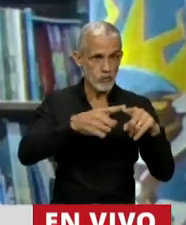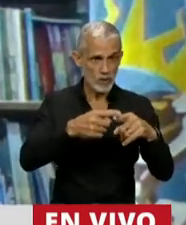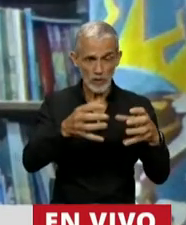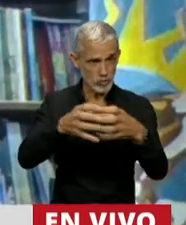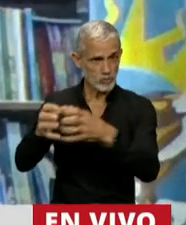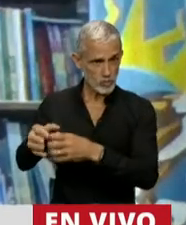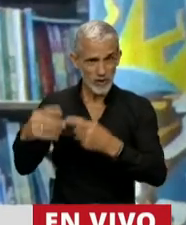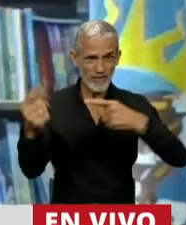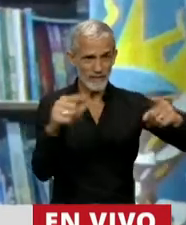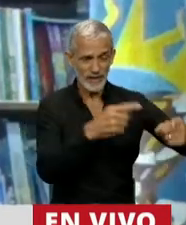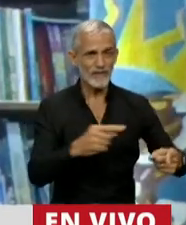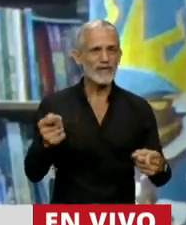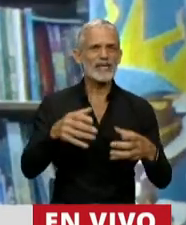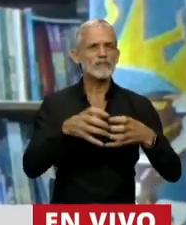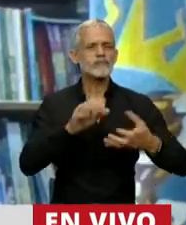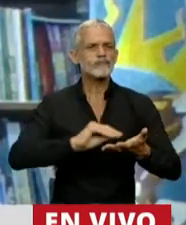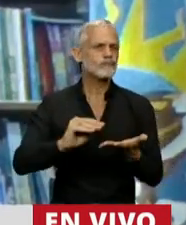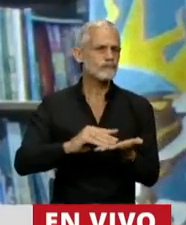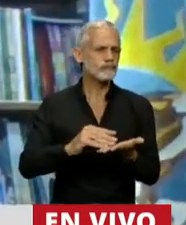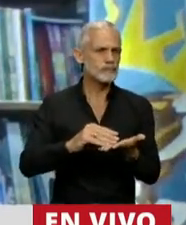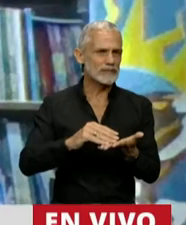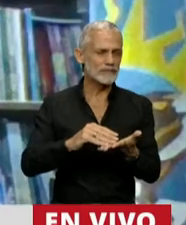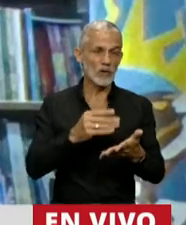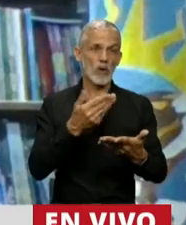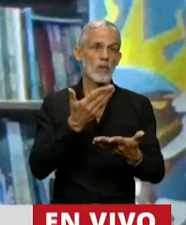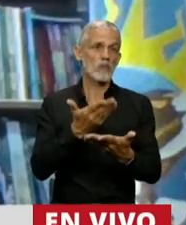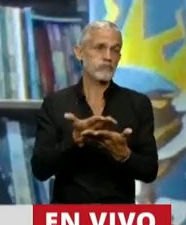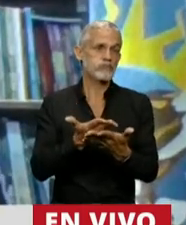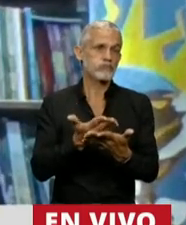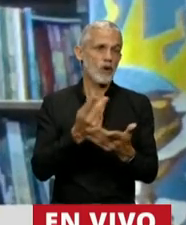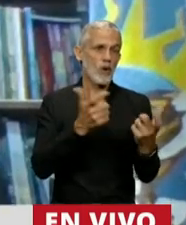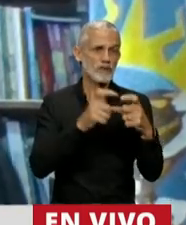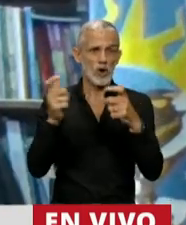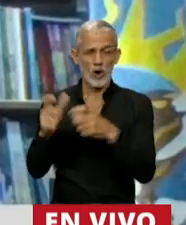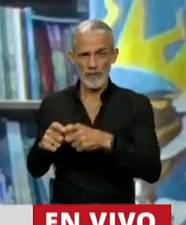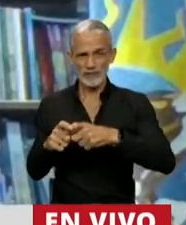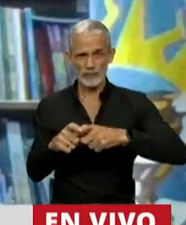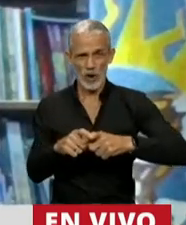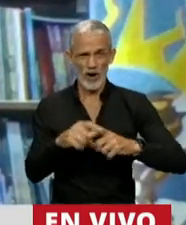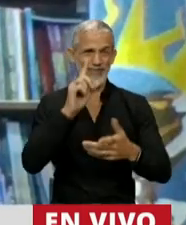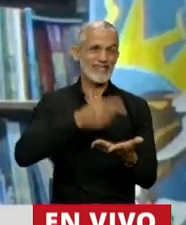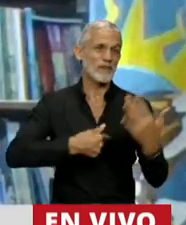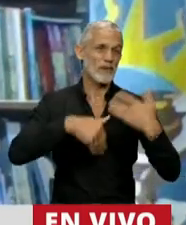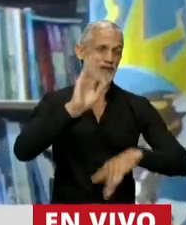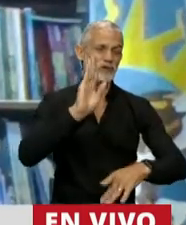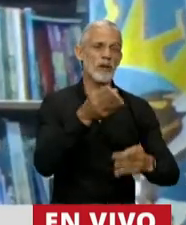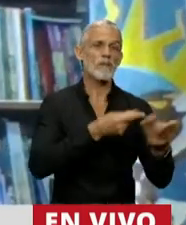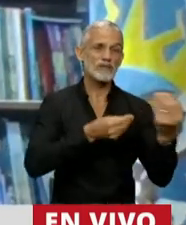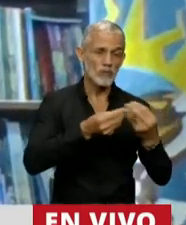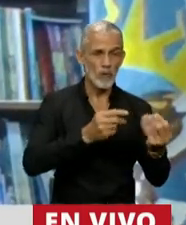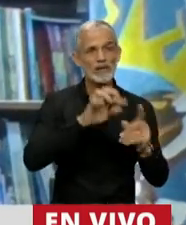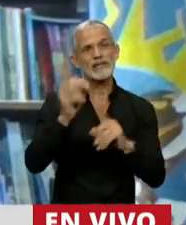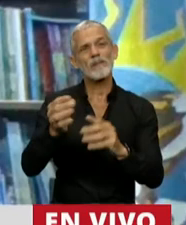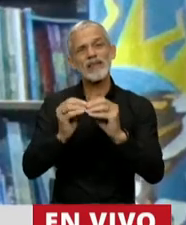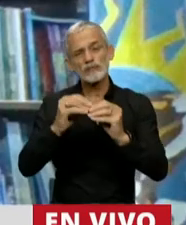de esta Cámara son modificaciones que proponen las ambas comisiones, también en mayoría del presupuesto y